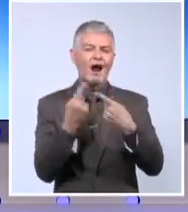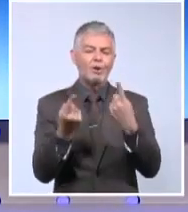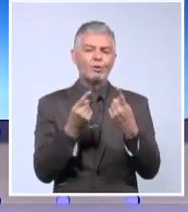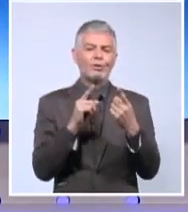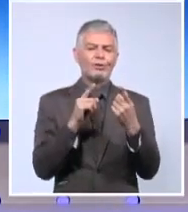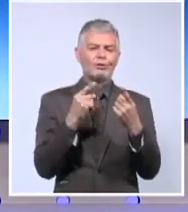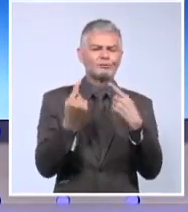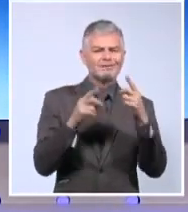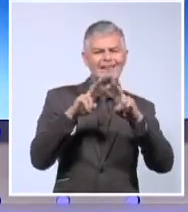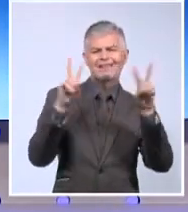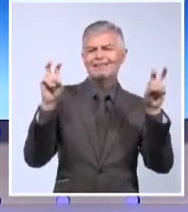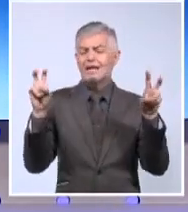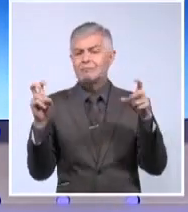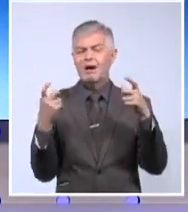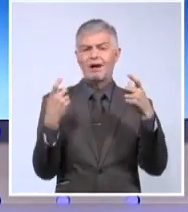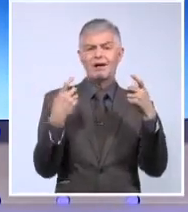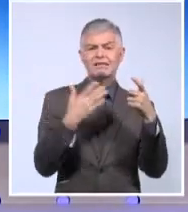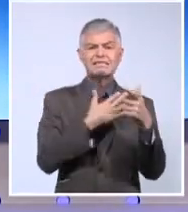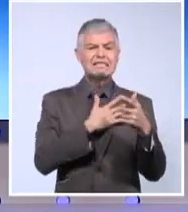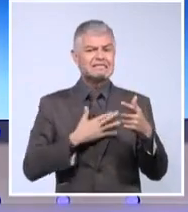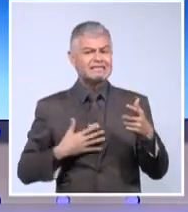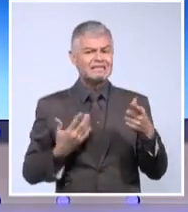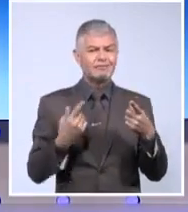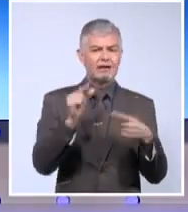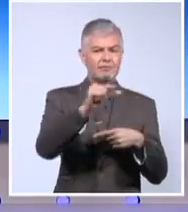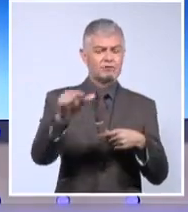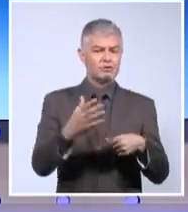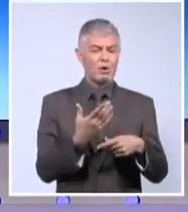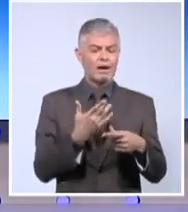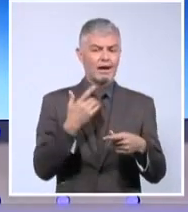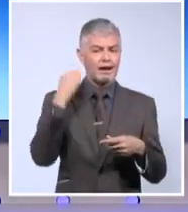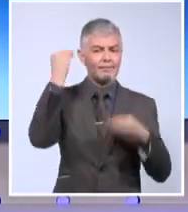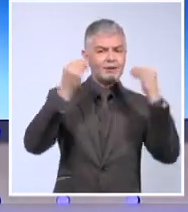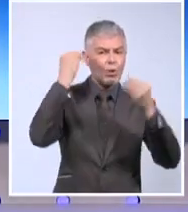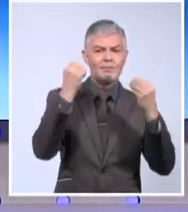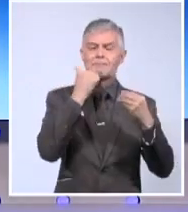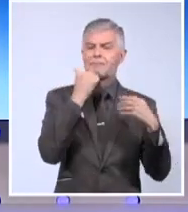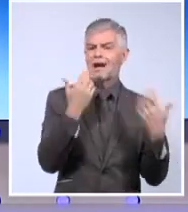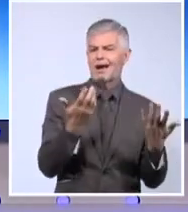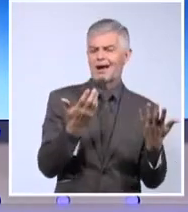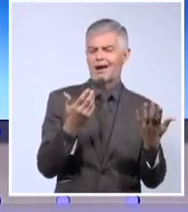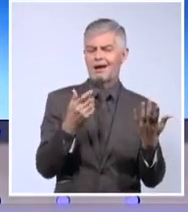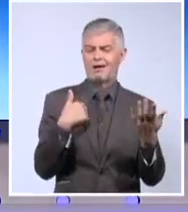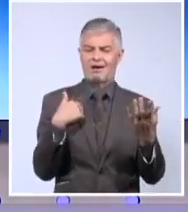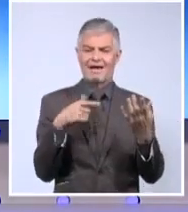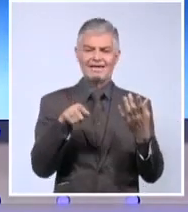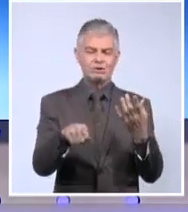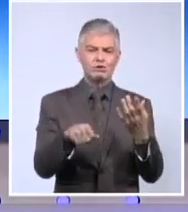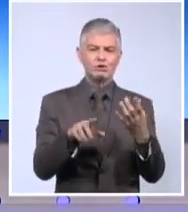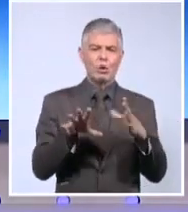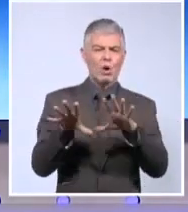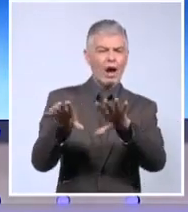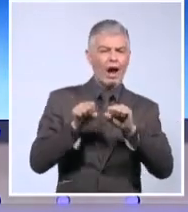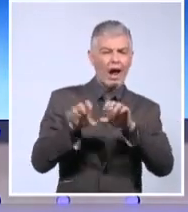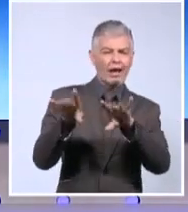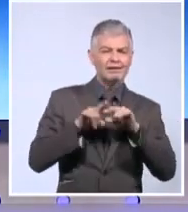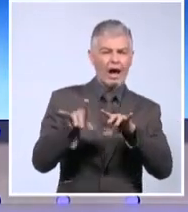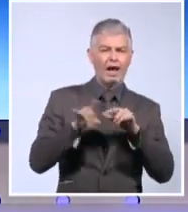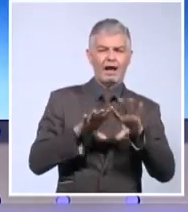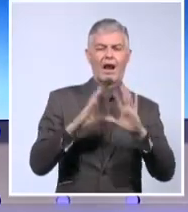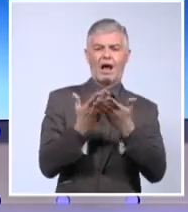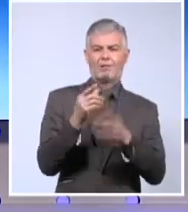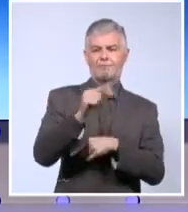y por ahí, por esa vía, irse ganando la atención y dominando a más y a más personas, esa es la forma. Por ejemplo,